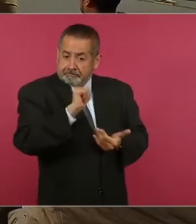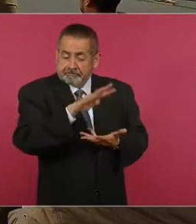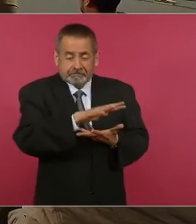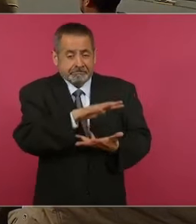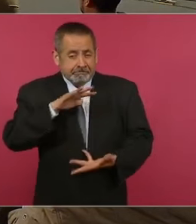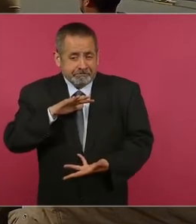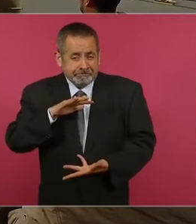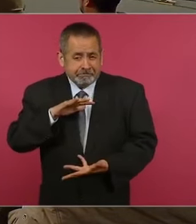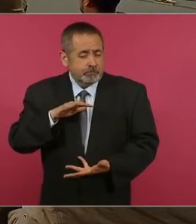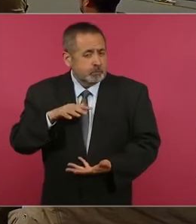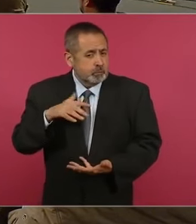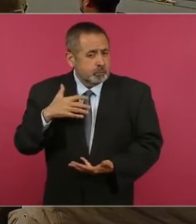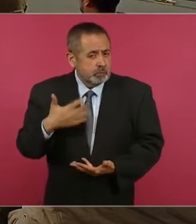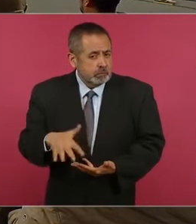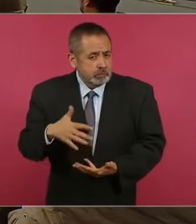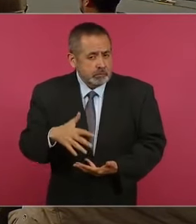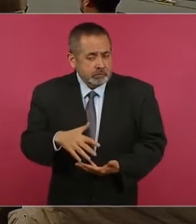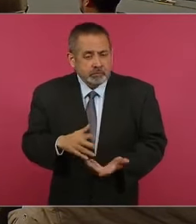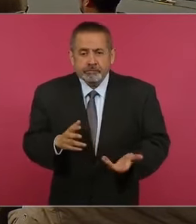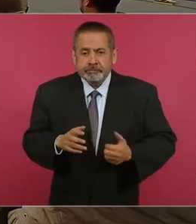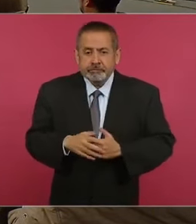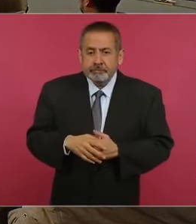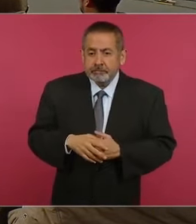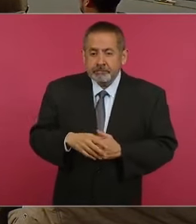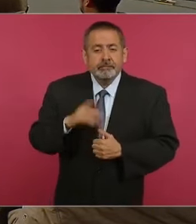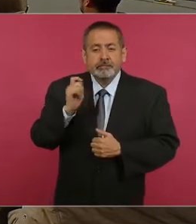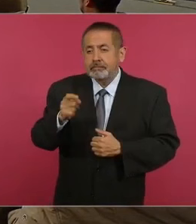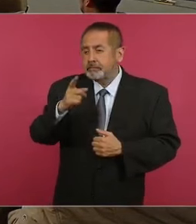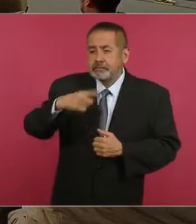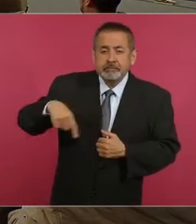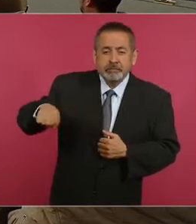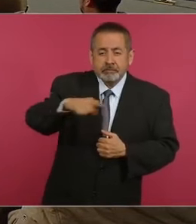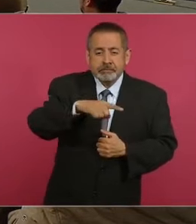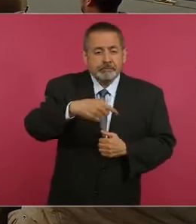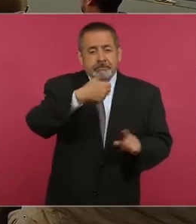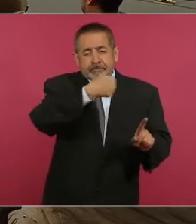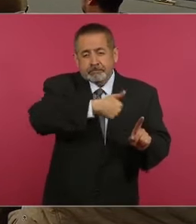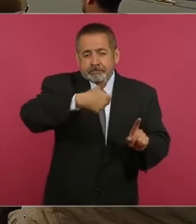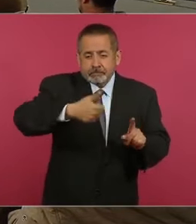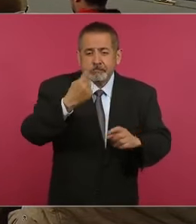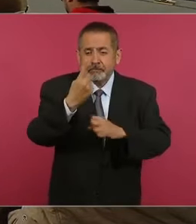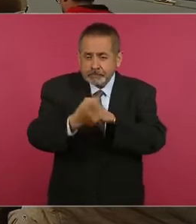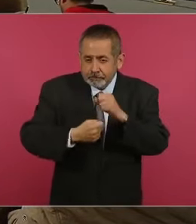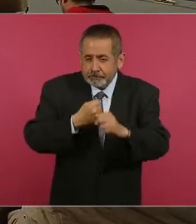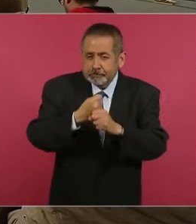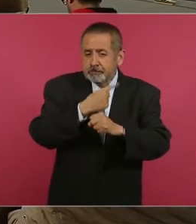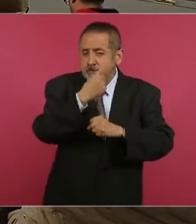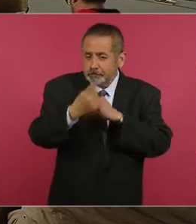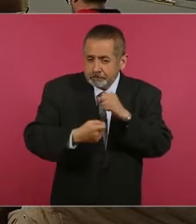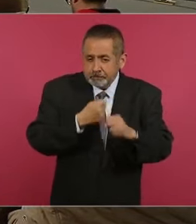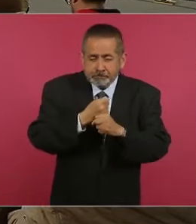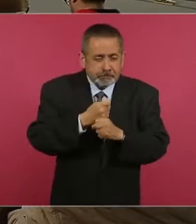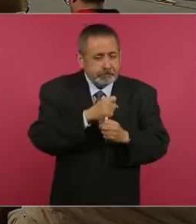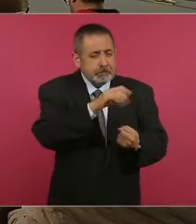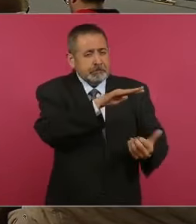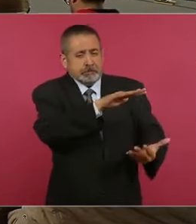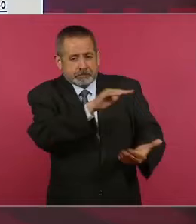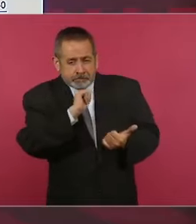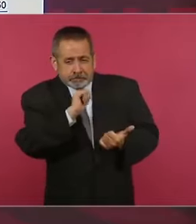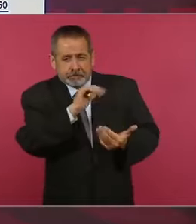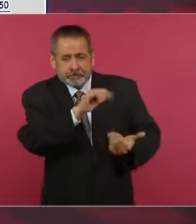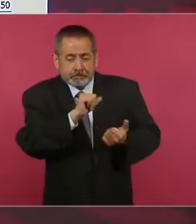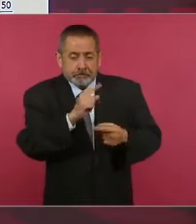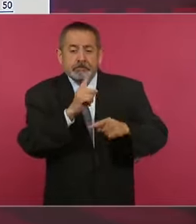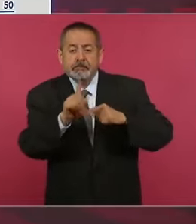el pueblo le tiene que entregar cada año, aparte de sus